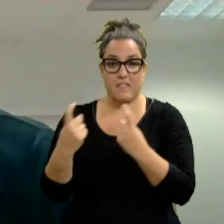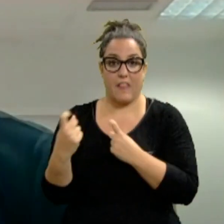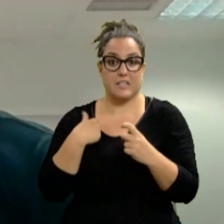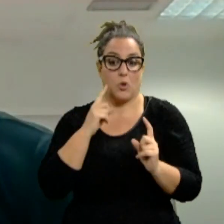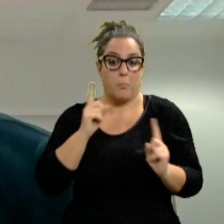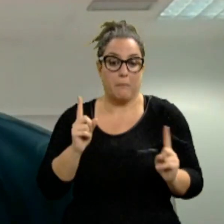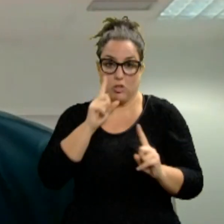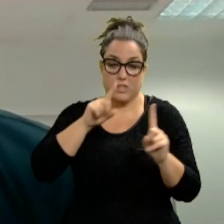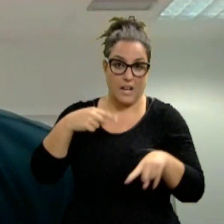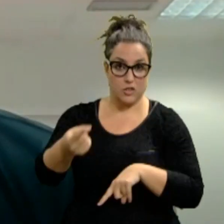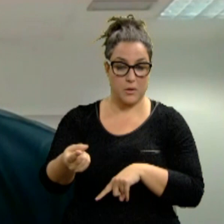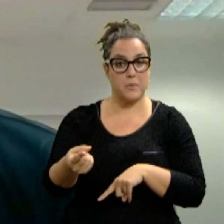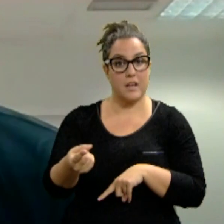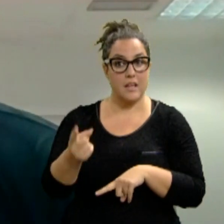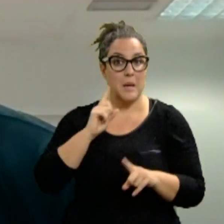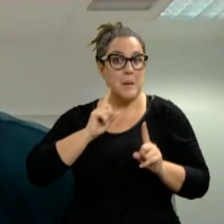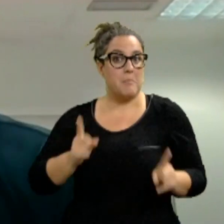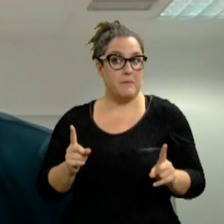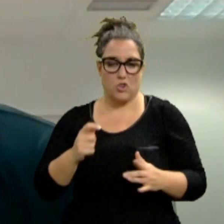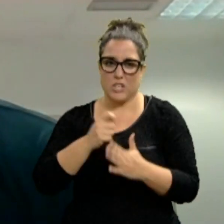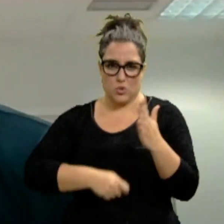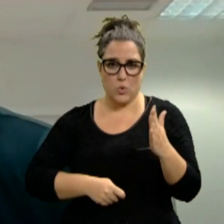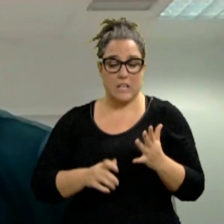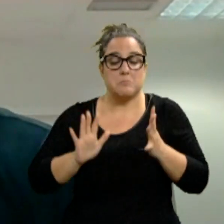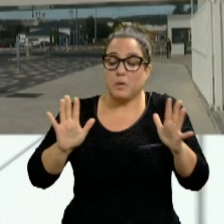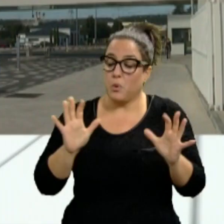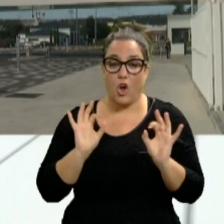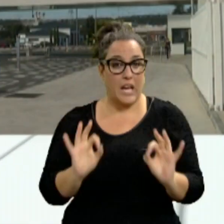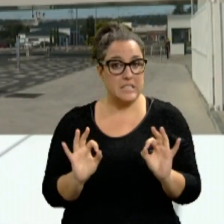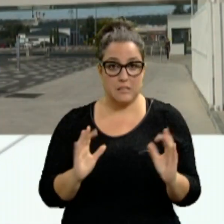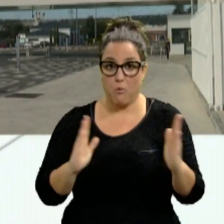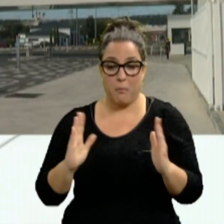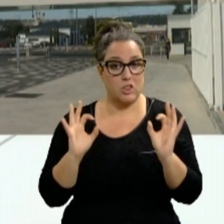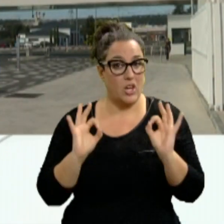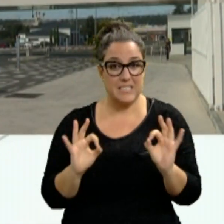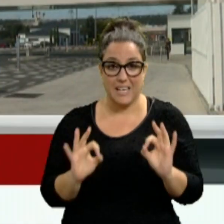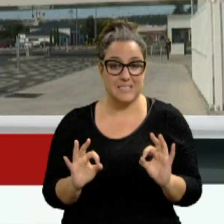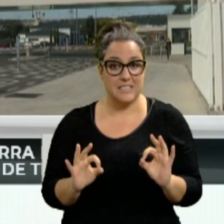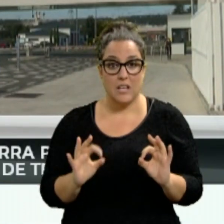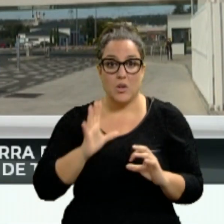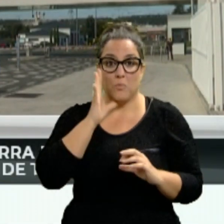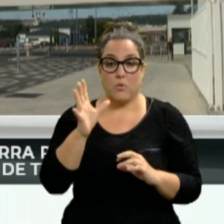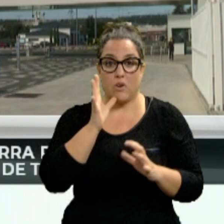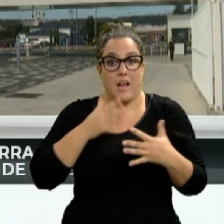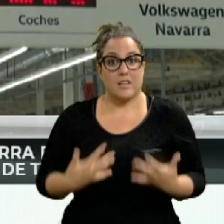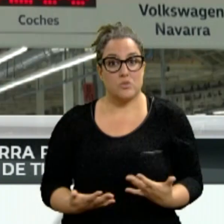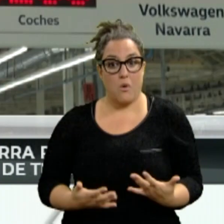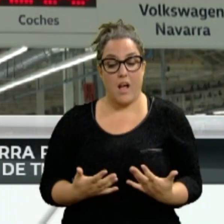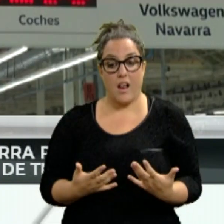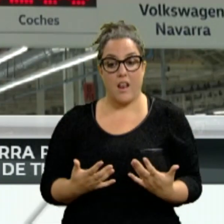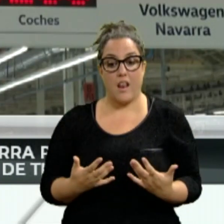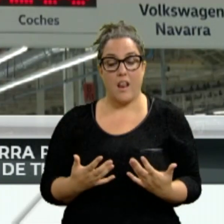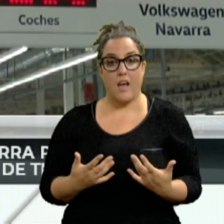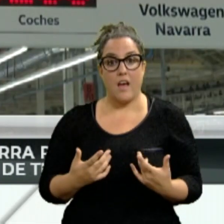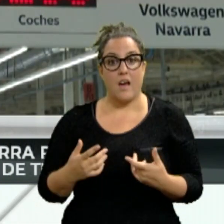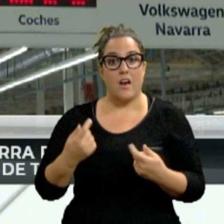tenemos para el año que viene. Unas previsiones duras, pero bueno, son las que son en estos momentos. Estos momentos, teniendo en cuenta que la mitad de los concesionarios